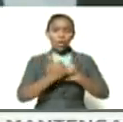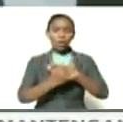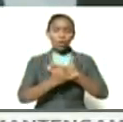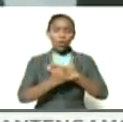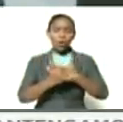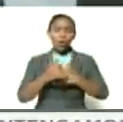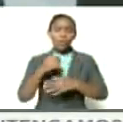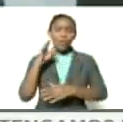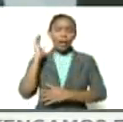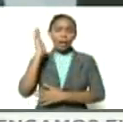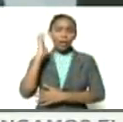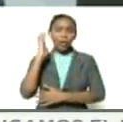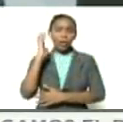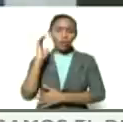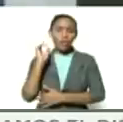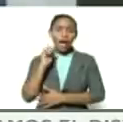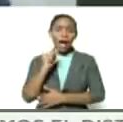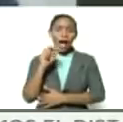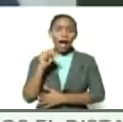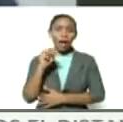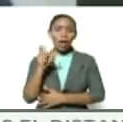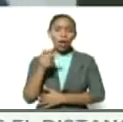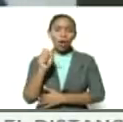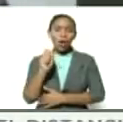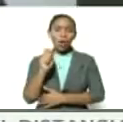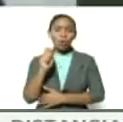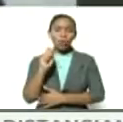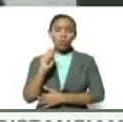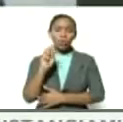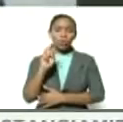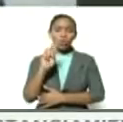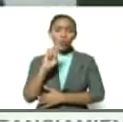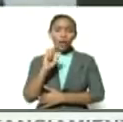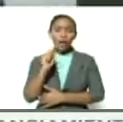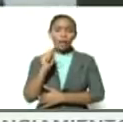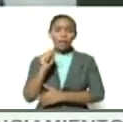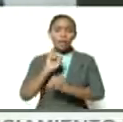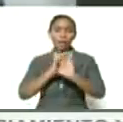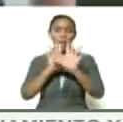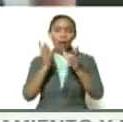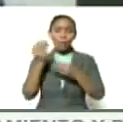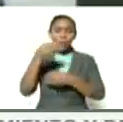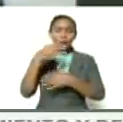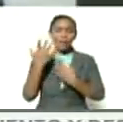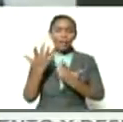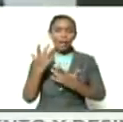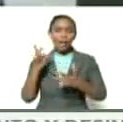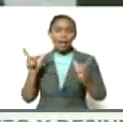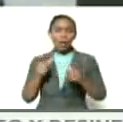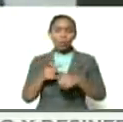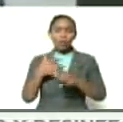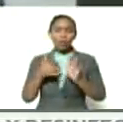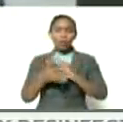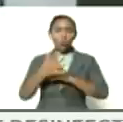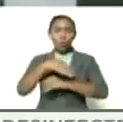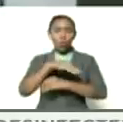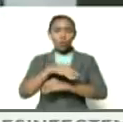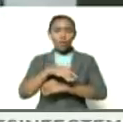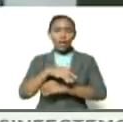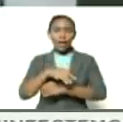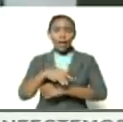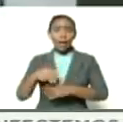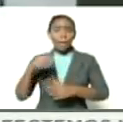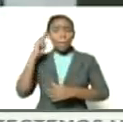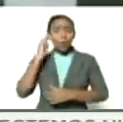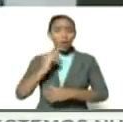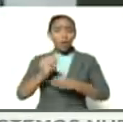yo creo que cada día se esclarece más que es en Angostura donde Bolívar logra diseñar